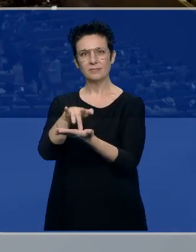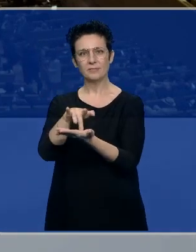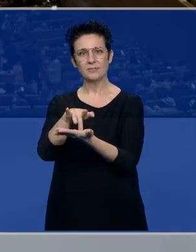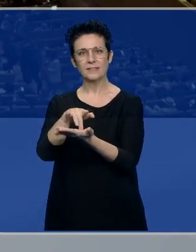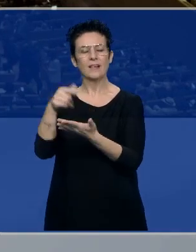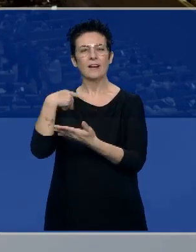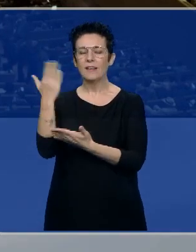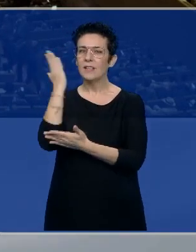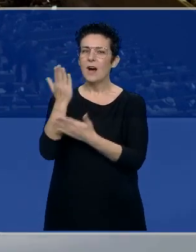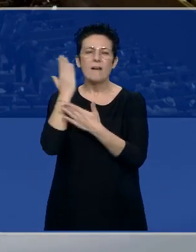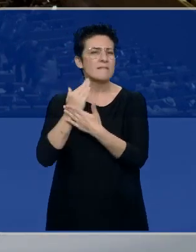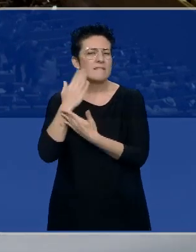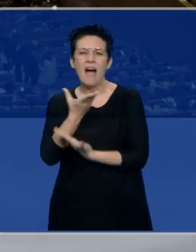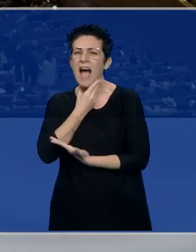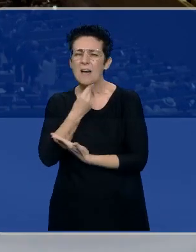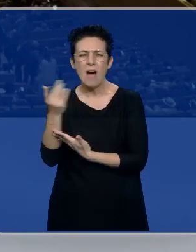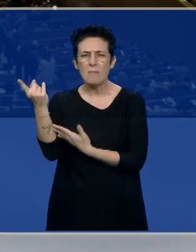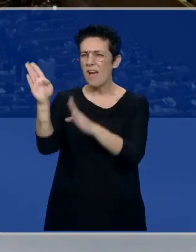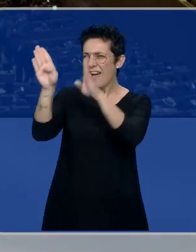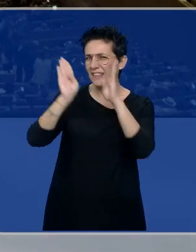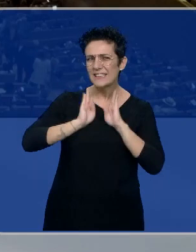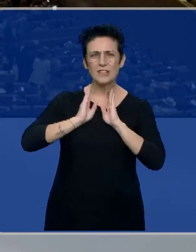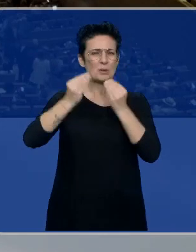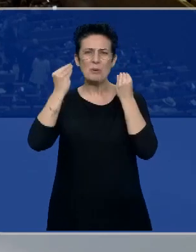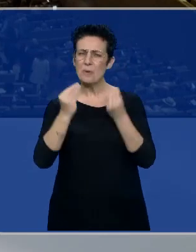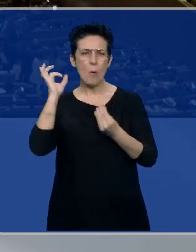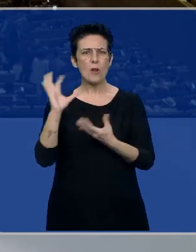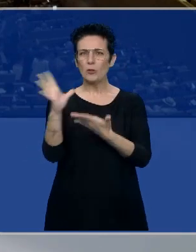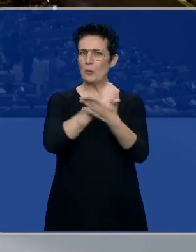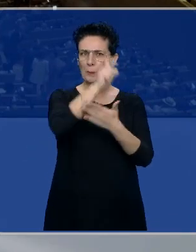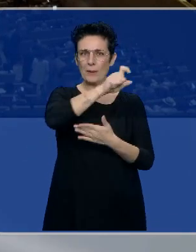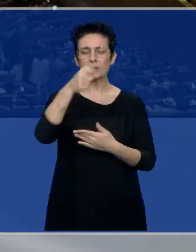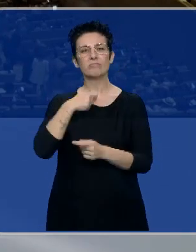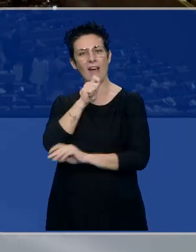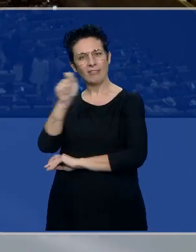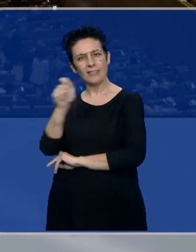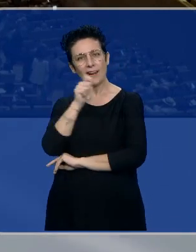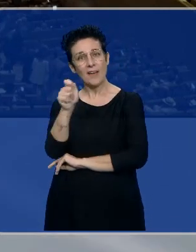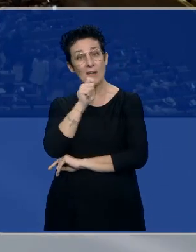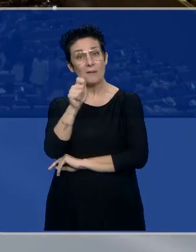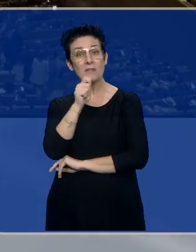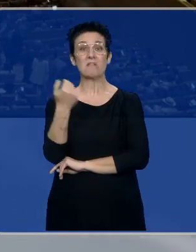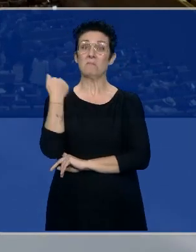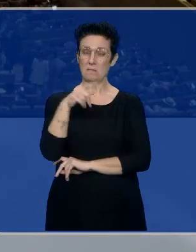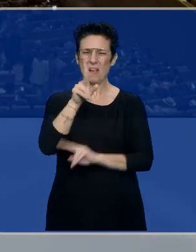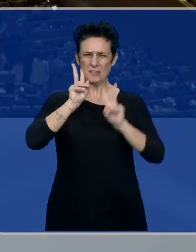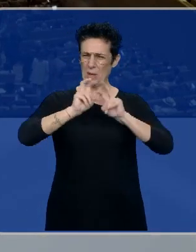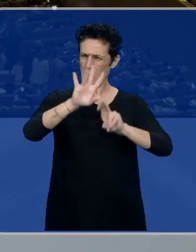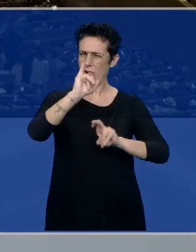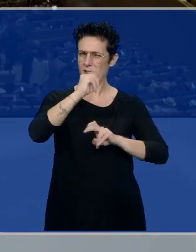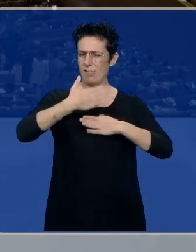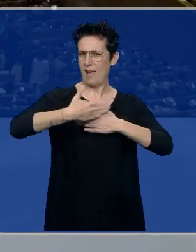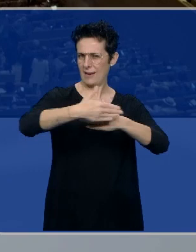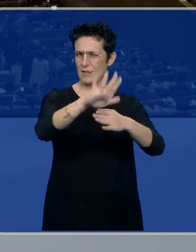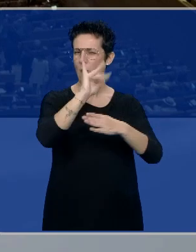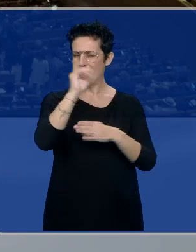trató con una amabilidad absoluta como trataba a todo el mundo, acuerdo que hicimos la entrevista, que ya por ahí están los archivos, supongo, de